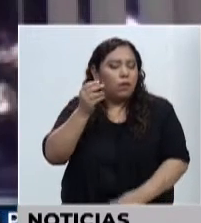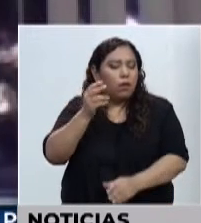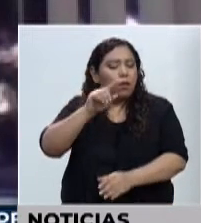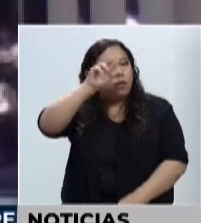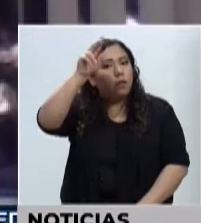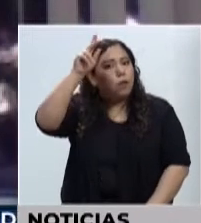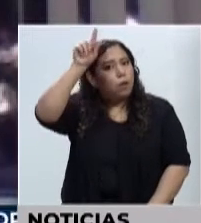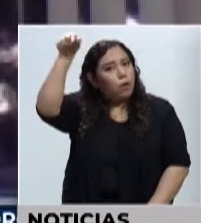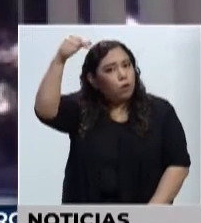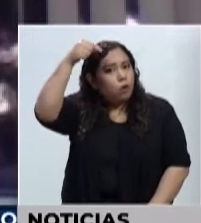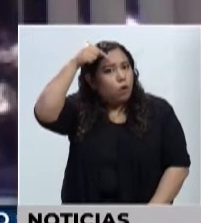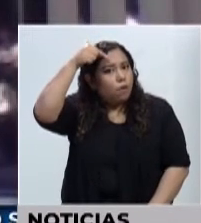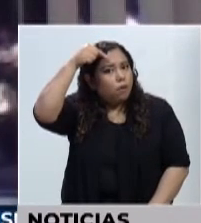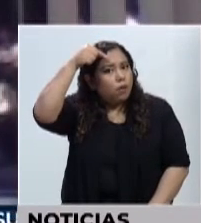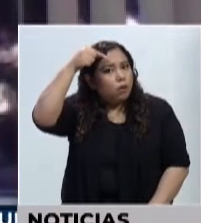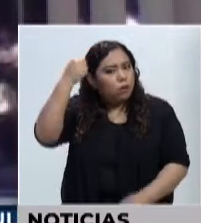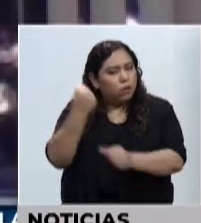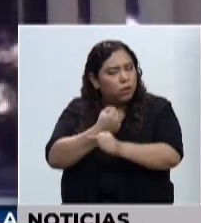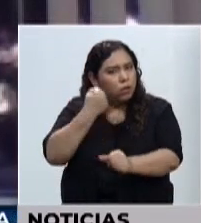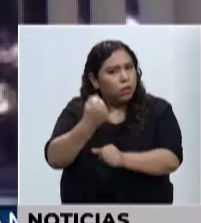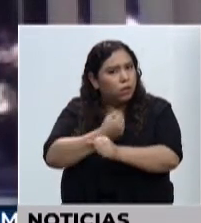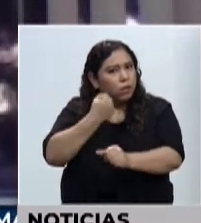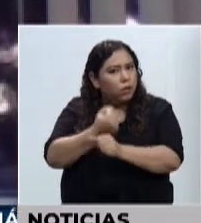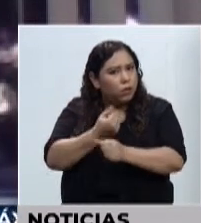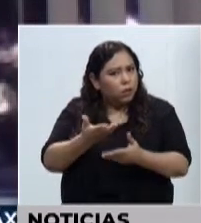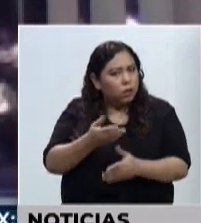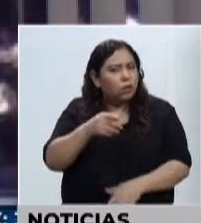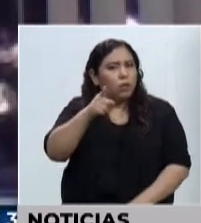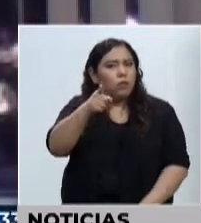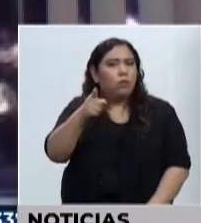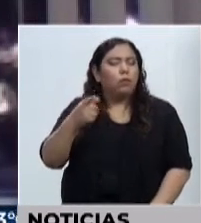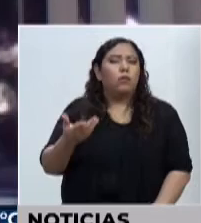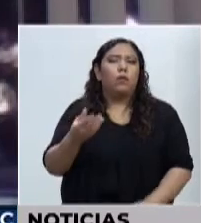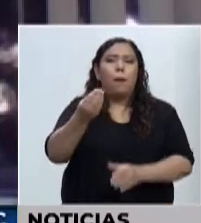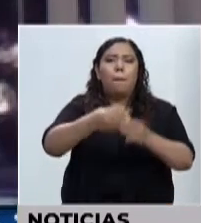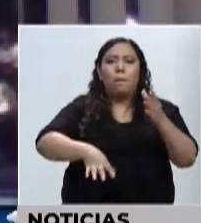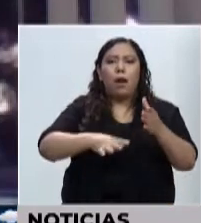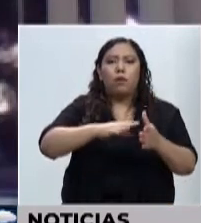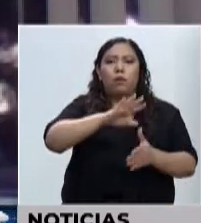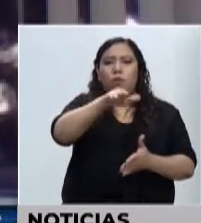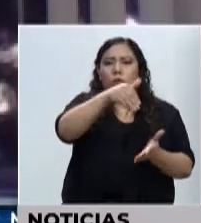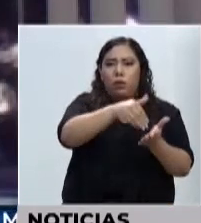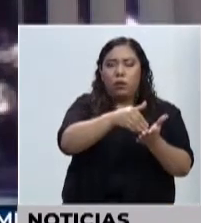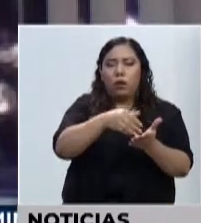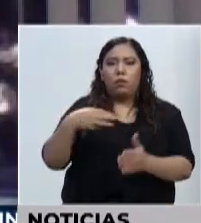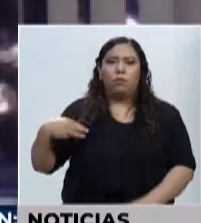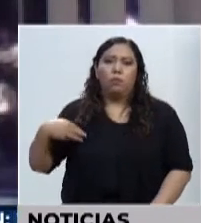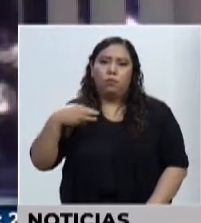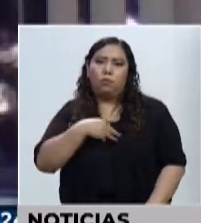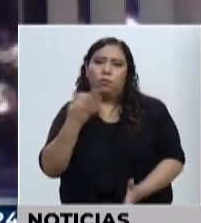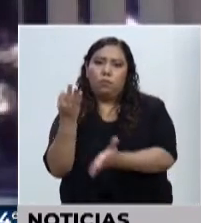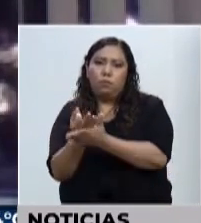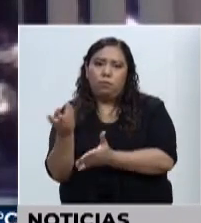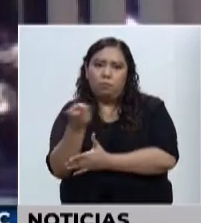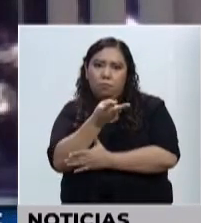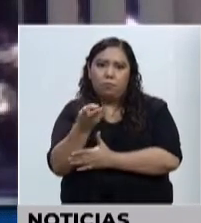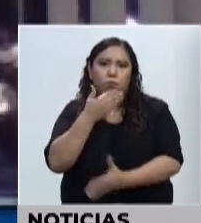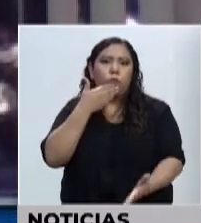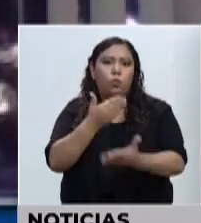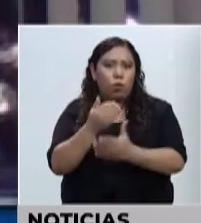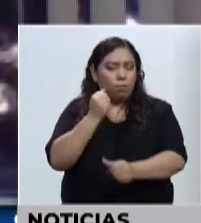autoridades económicas, central y finanzas que son los principales en este tema.